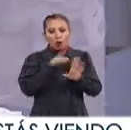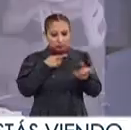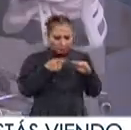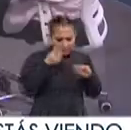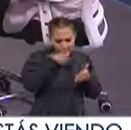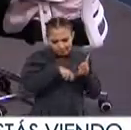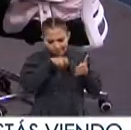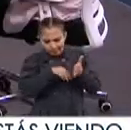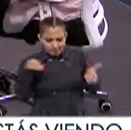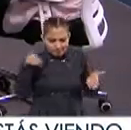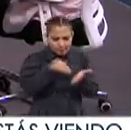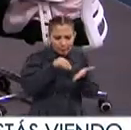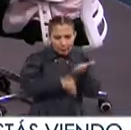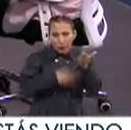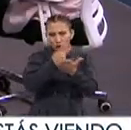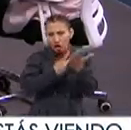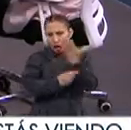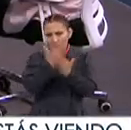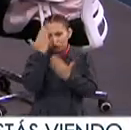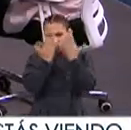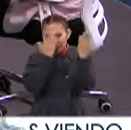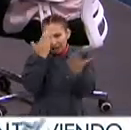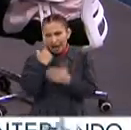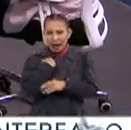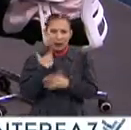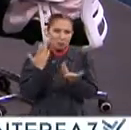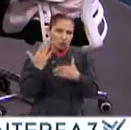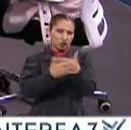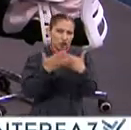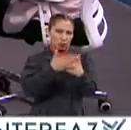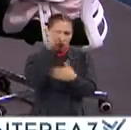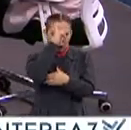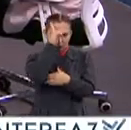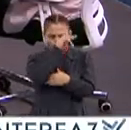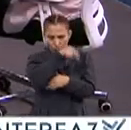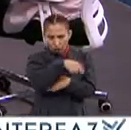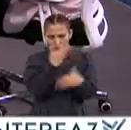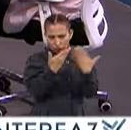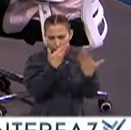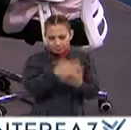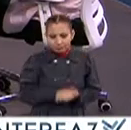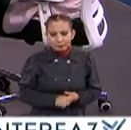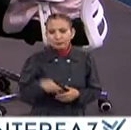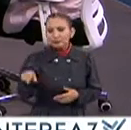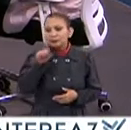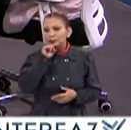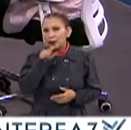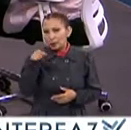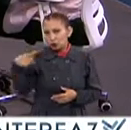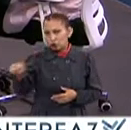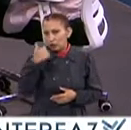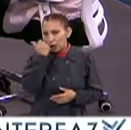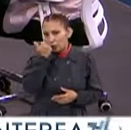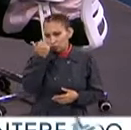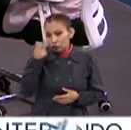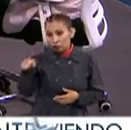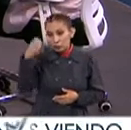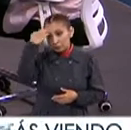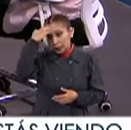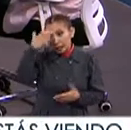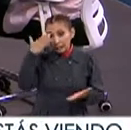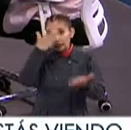planteando enriquecer los planes de estudio La formación de los profesionales Y bueno, nos decía también que sus alumnos tuvieron